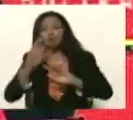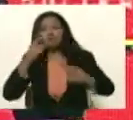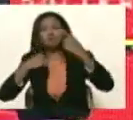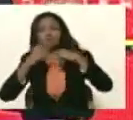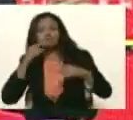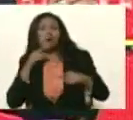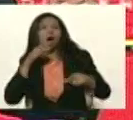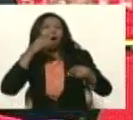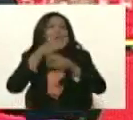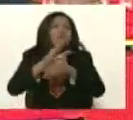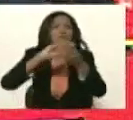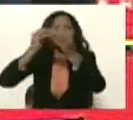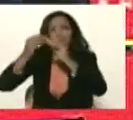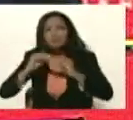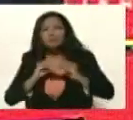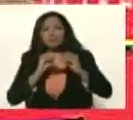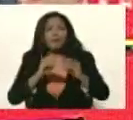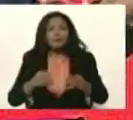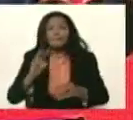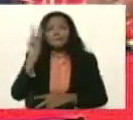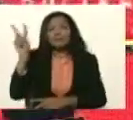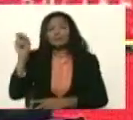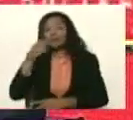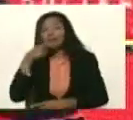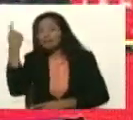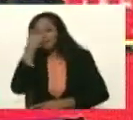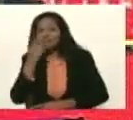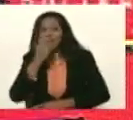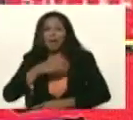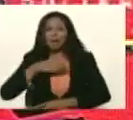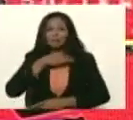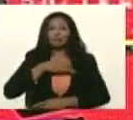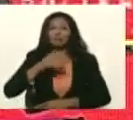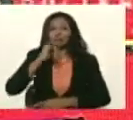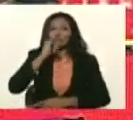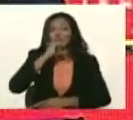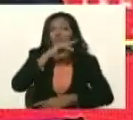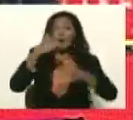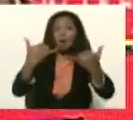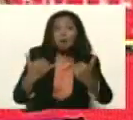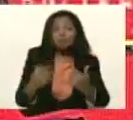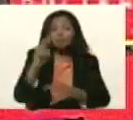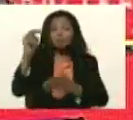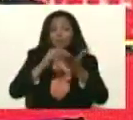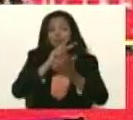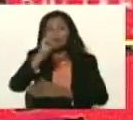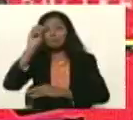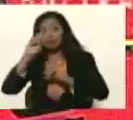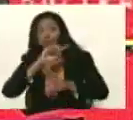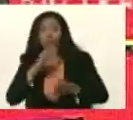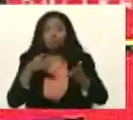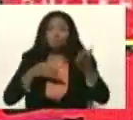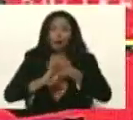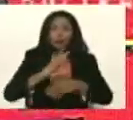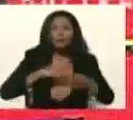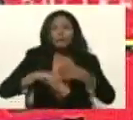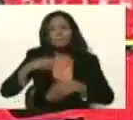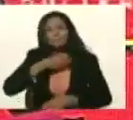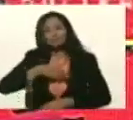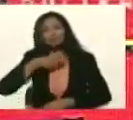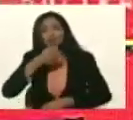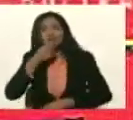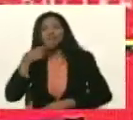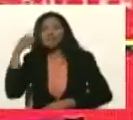Tricolor, y Venezuela Bella, yo les anuncio a que en el 2020, vamos a llevar, la misión